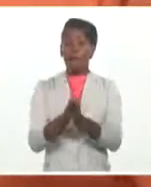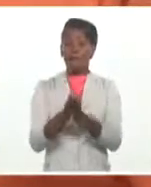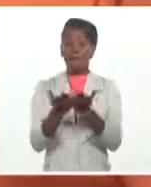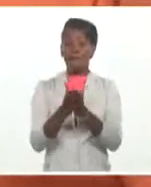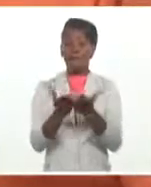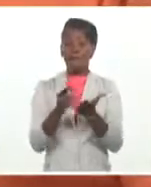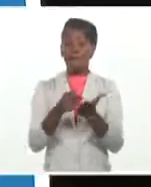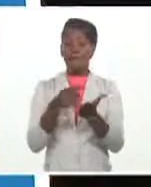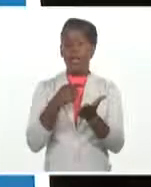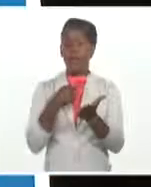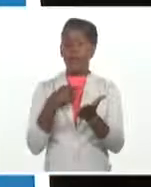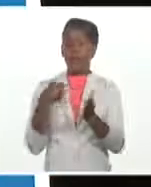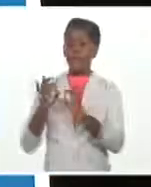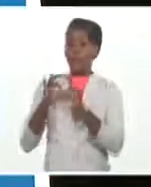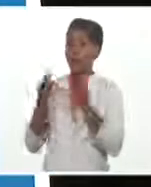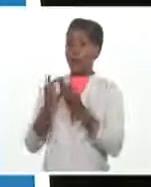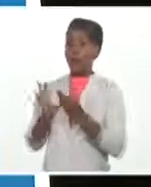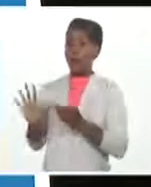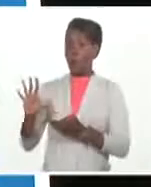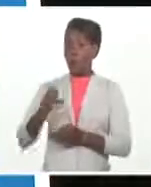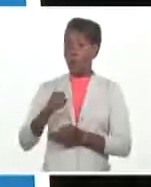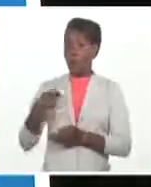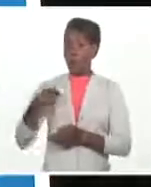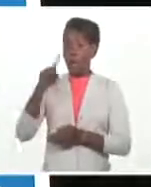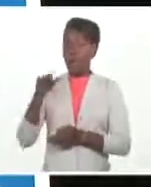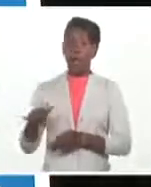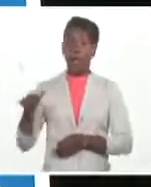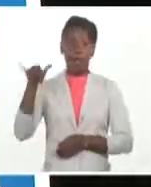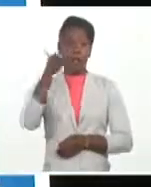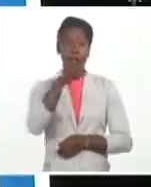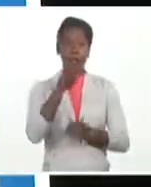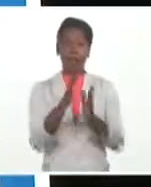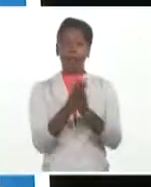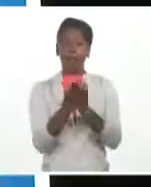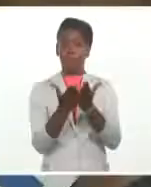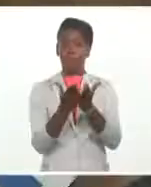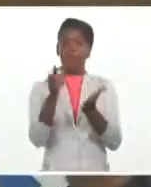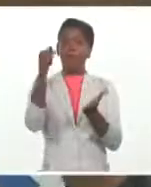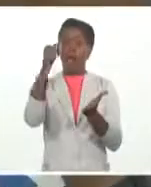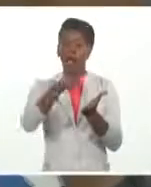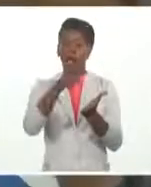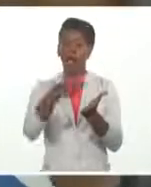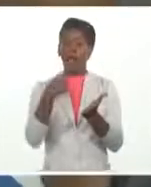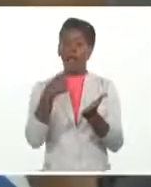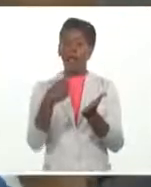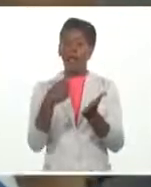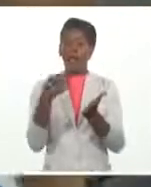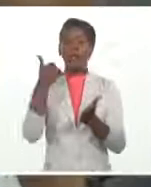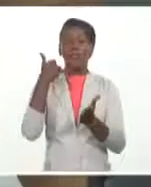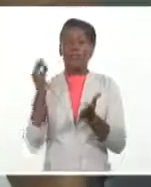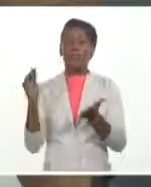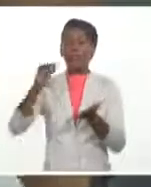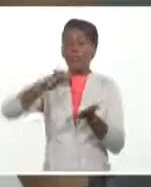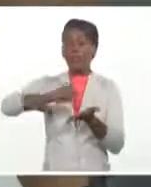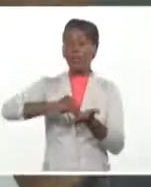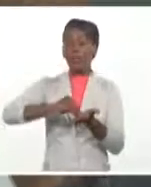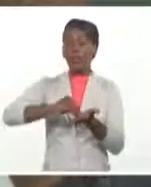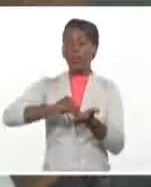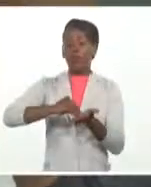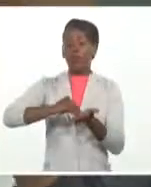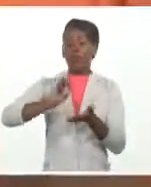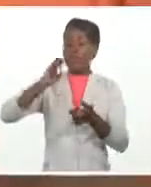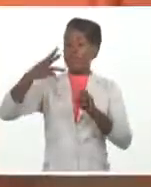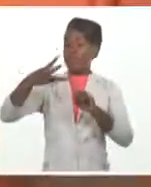en caso de que solo exista un smartphone. Y la tercera aplicación, la más importante, es el verificador, que es el que tiene